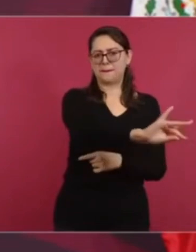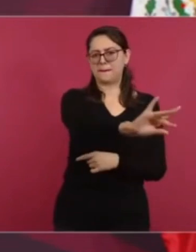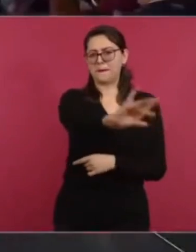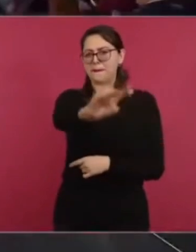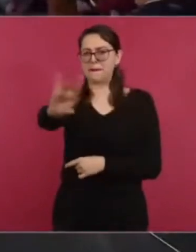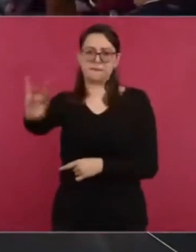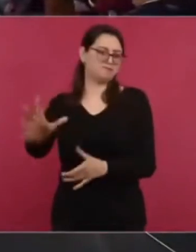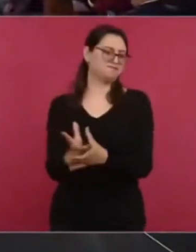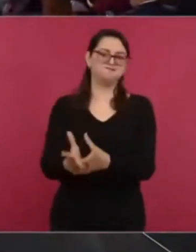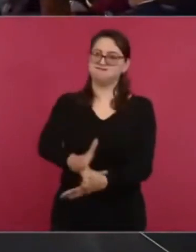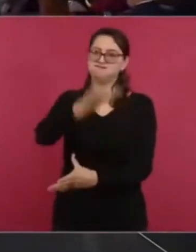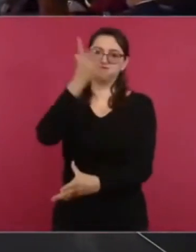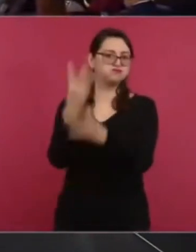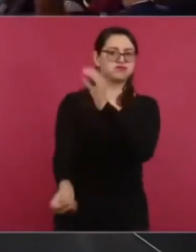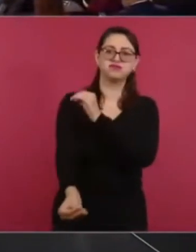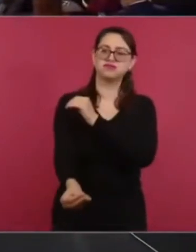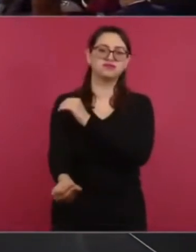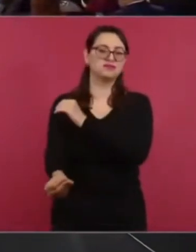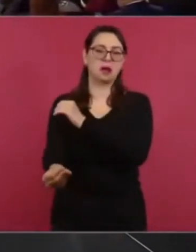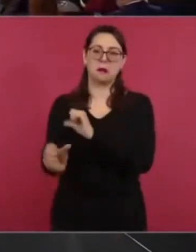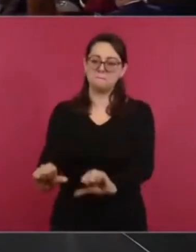y entonces sí,